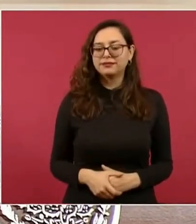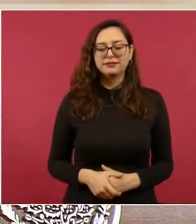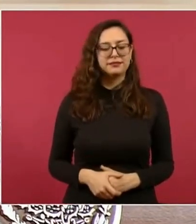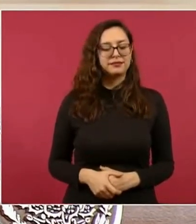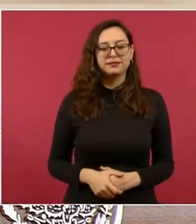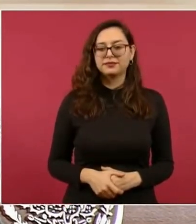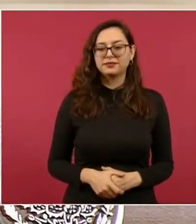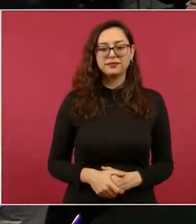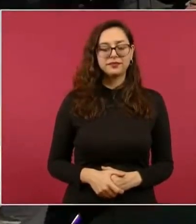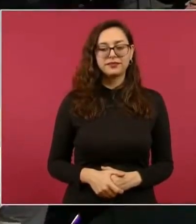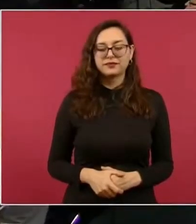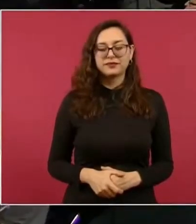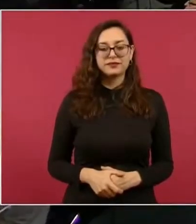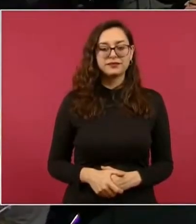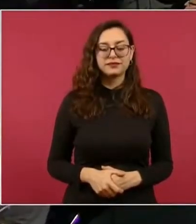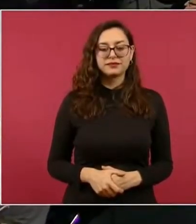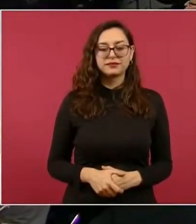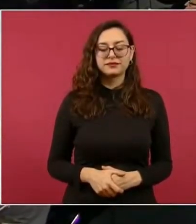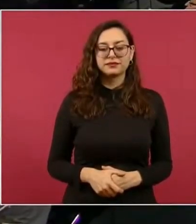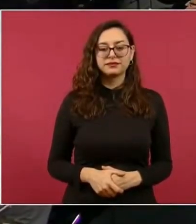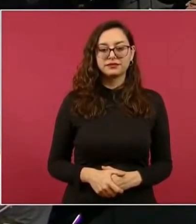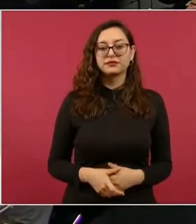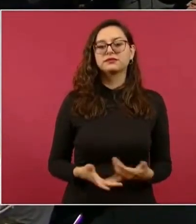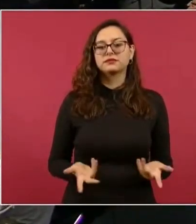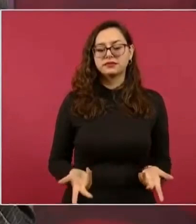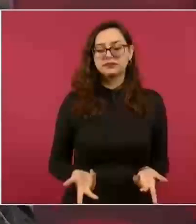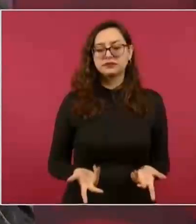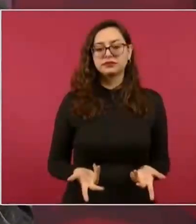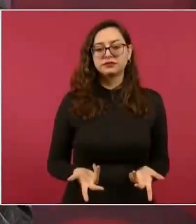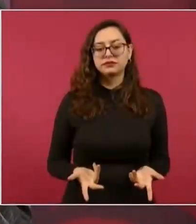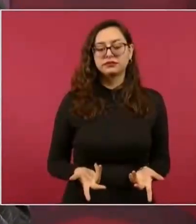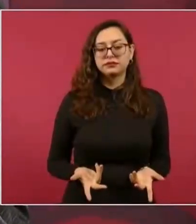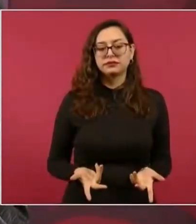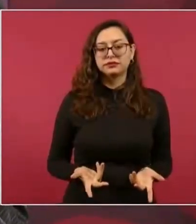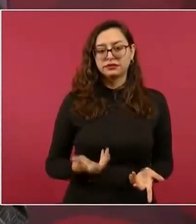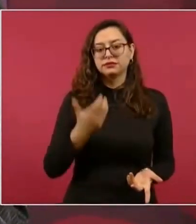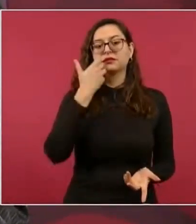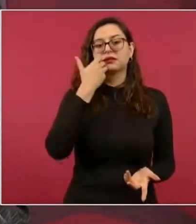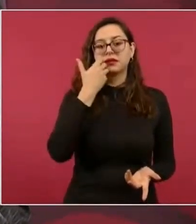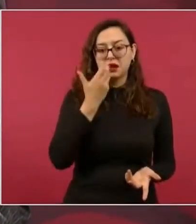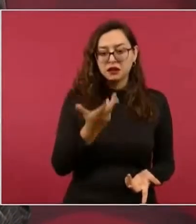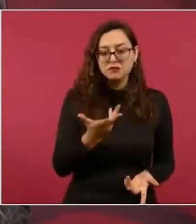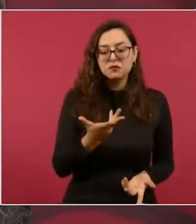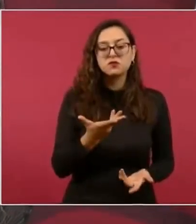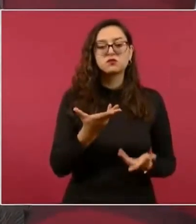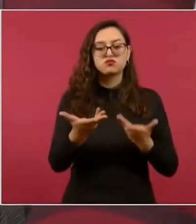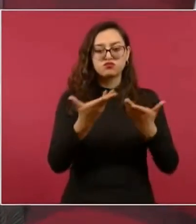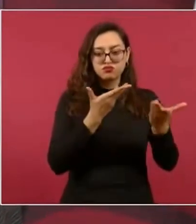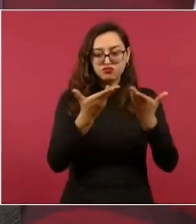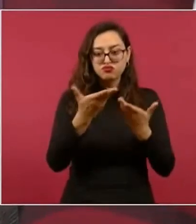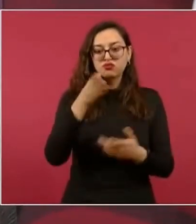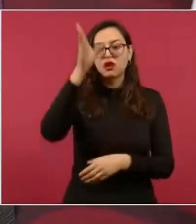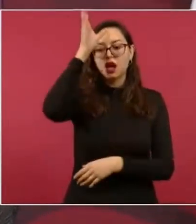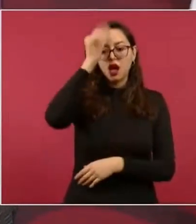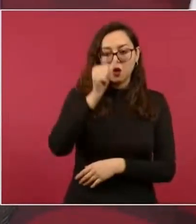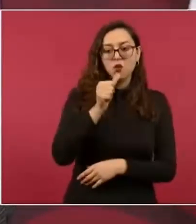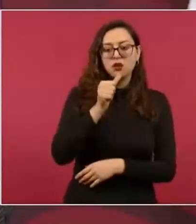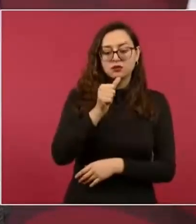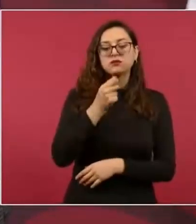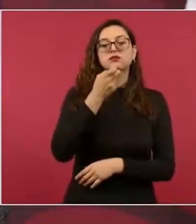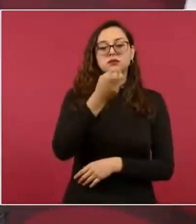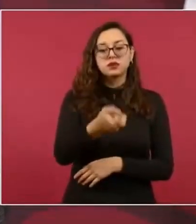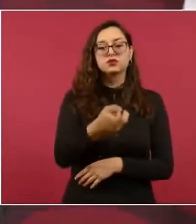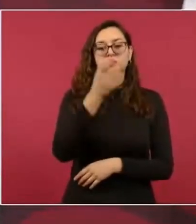No, sí va a haber, pero queremos primero buscar el acuerdo. Estamos